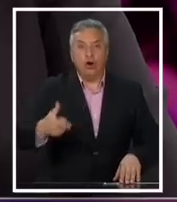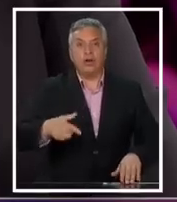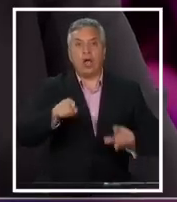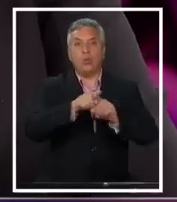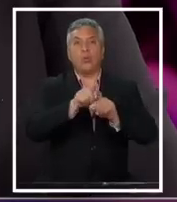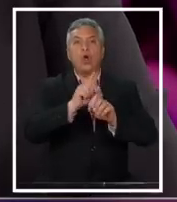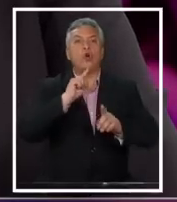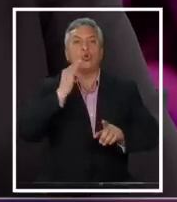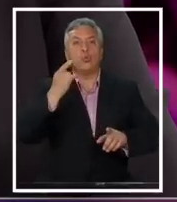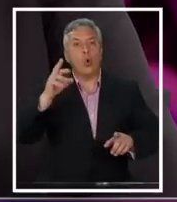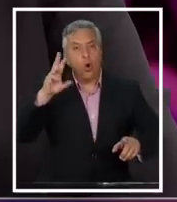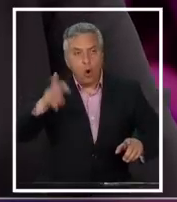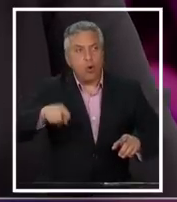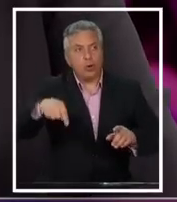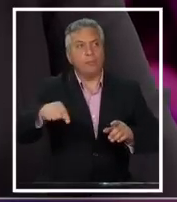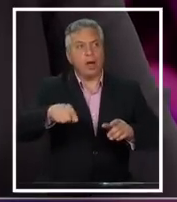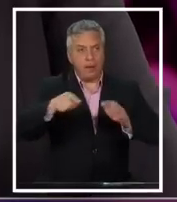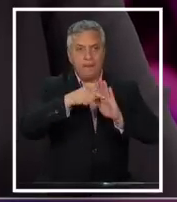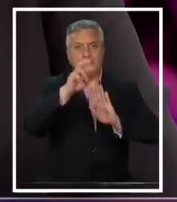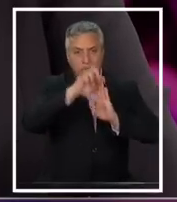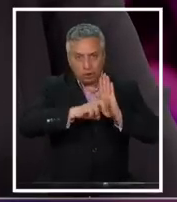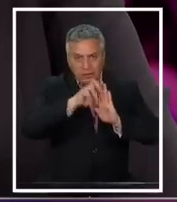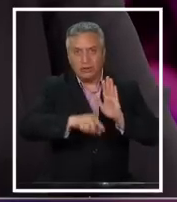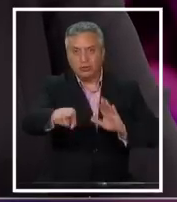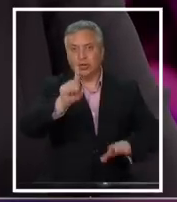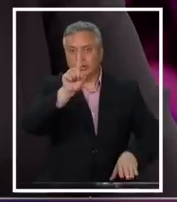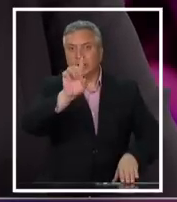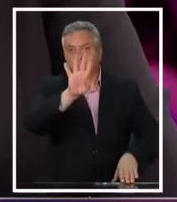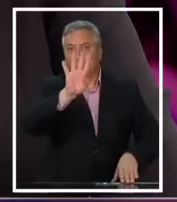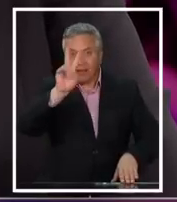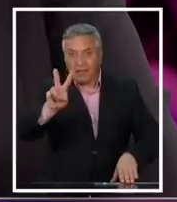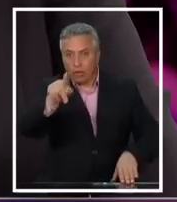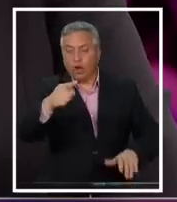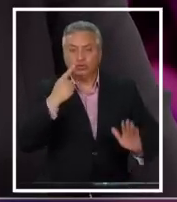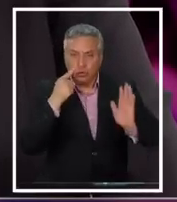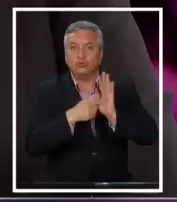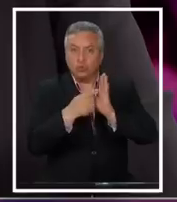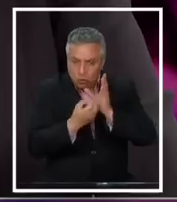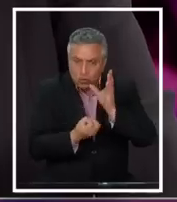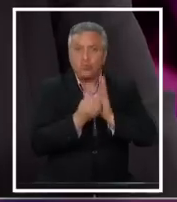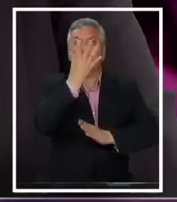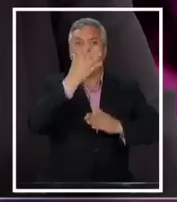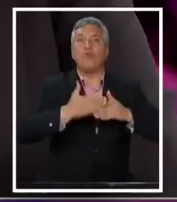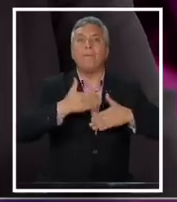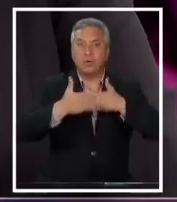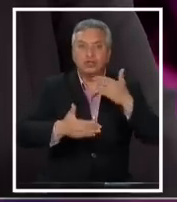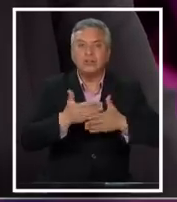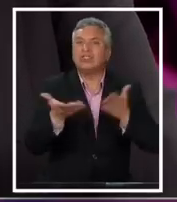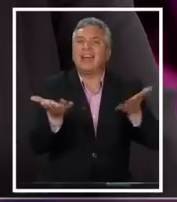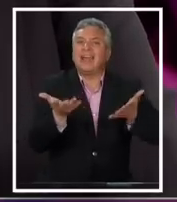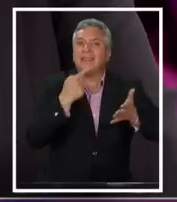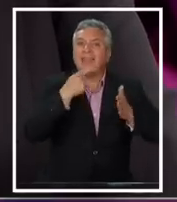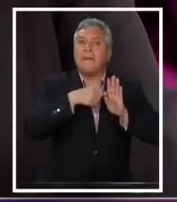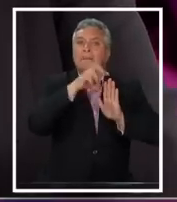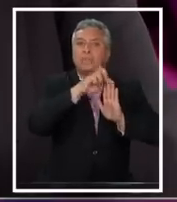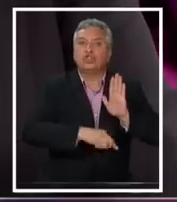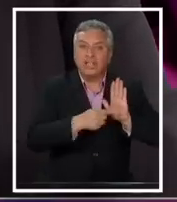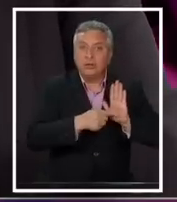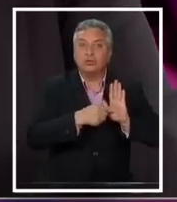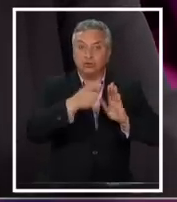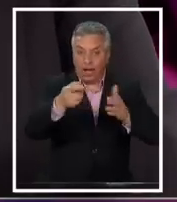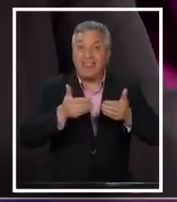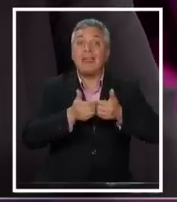rebaja de quórums, con el proyecto de reforma del 142 que establece que va a haber un nuevo proceso, que dice el proyecto, que es democrático,